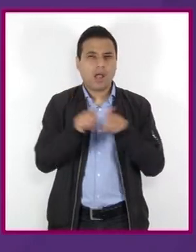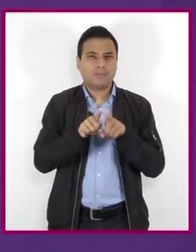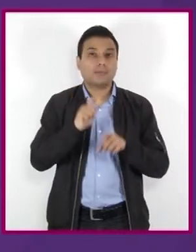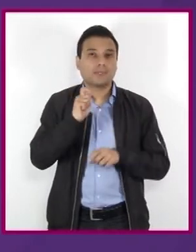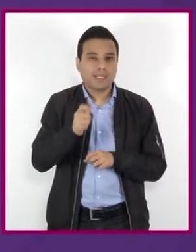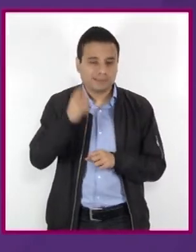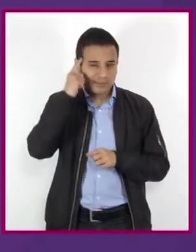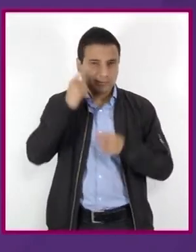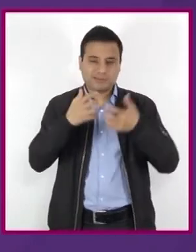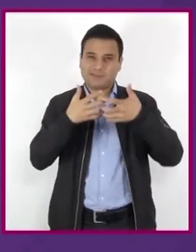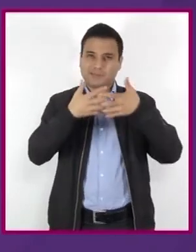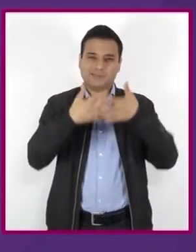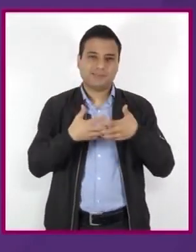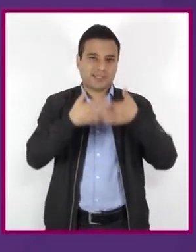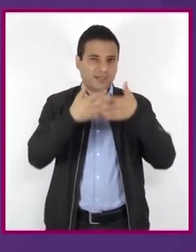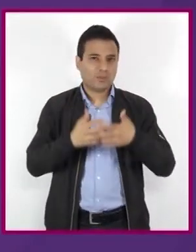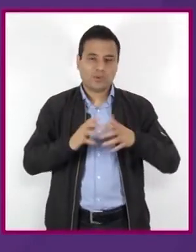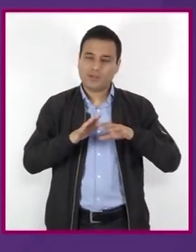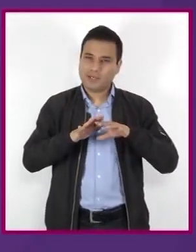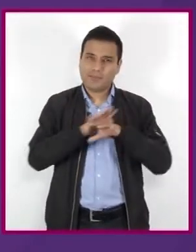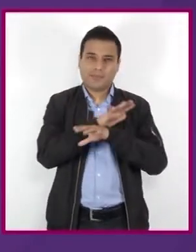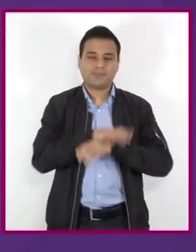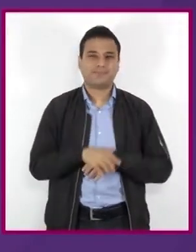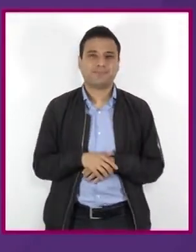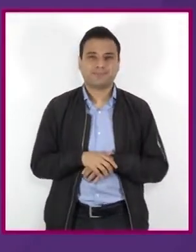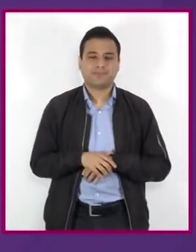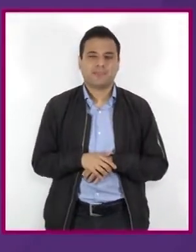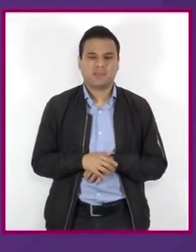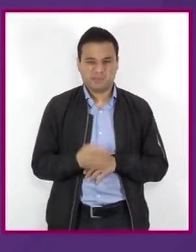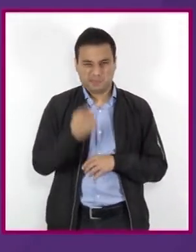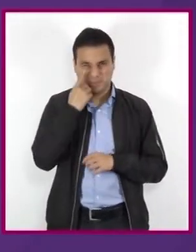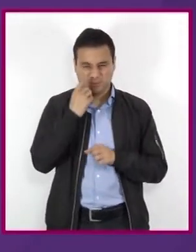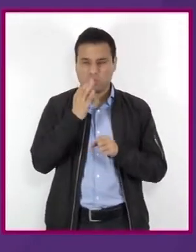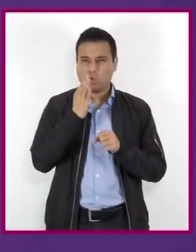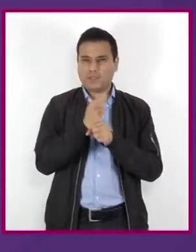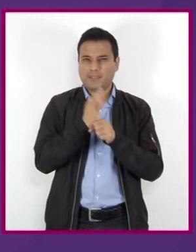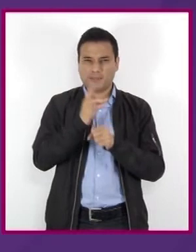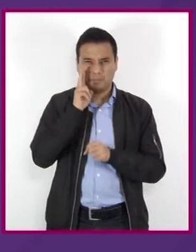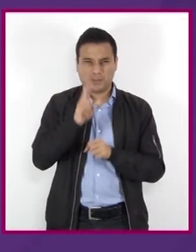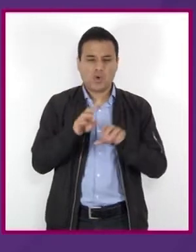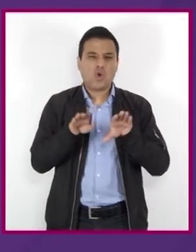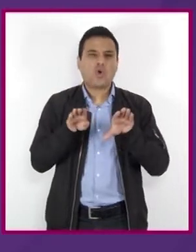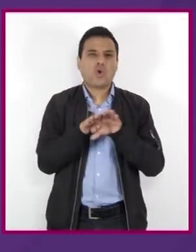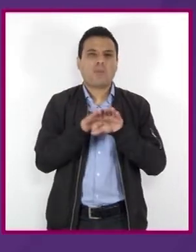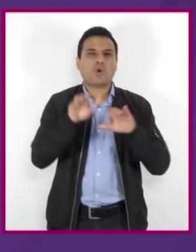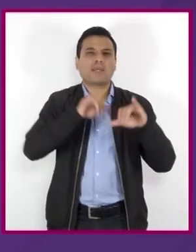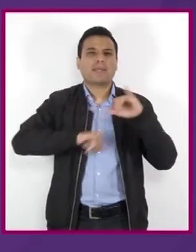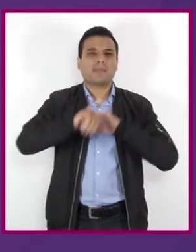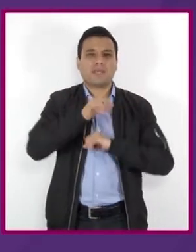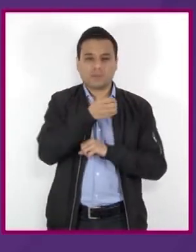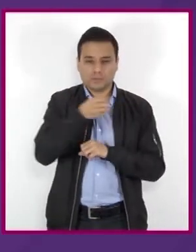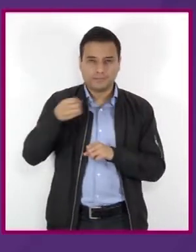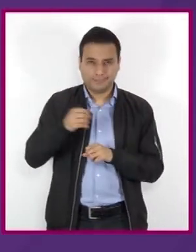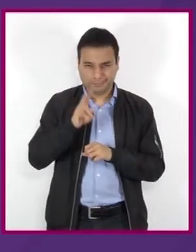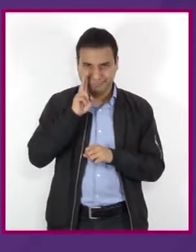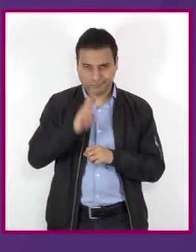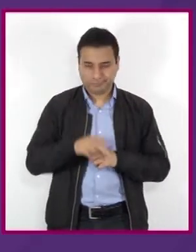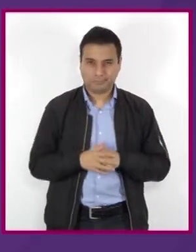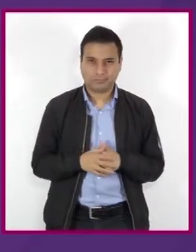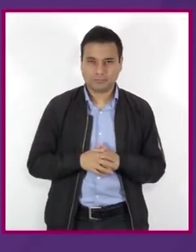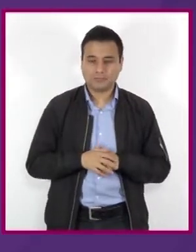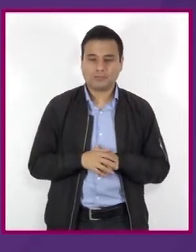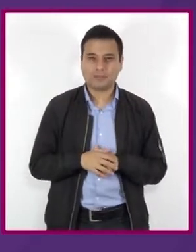afectan a nuestro cerebro y sistema nervioso. Veamos ahora cuál es la estructura química de las principales sustancias psicoactivas.